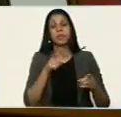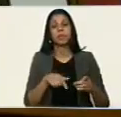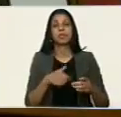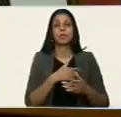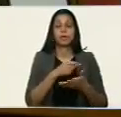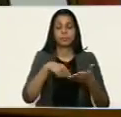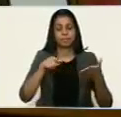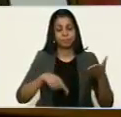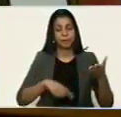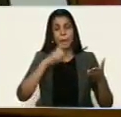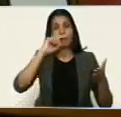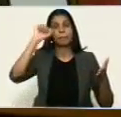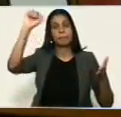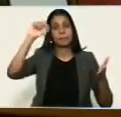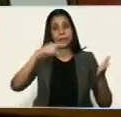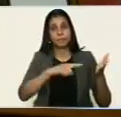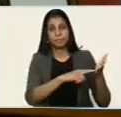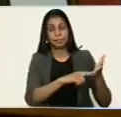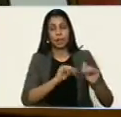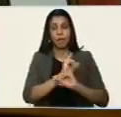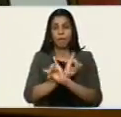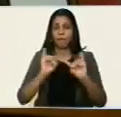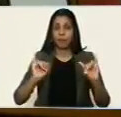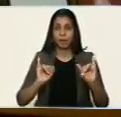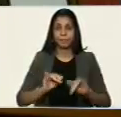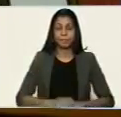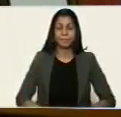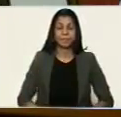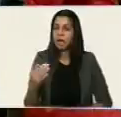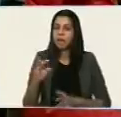Nicolás Maduro Moro. Es todo, presidente.